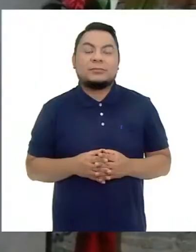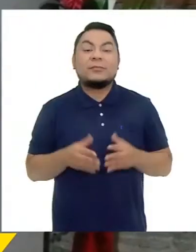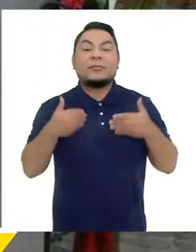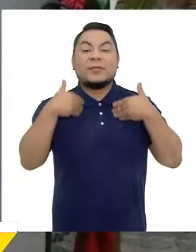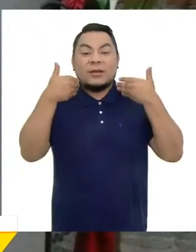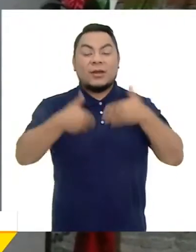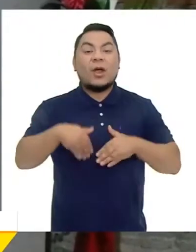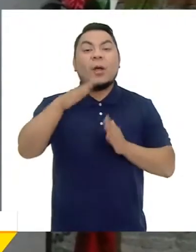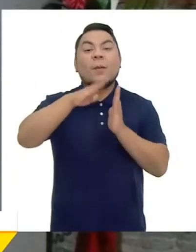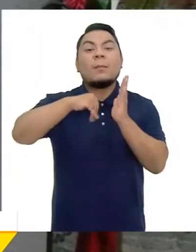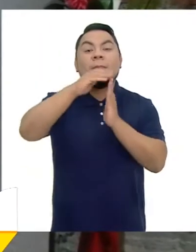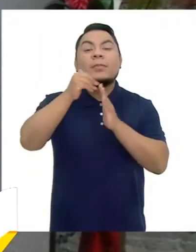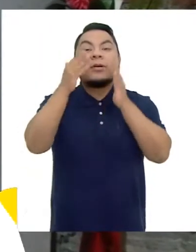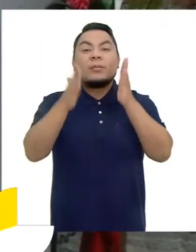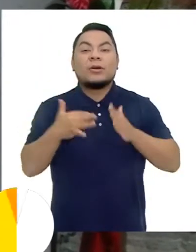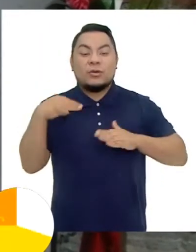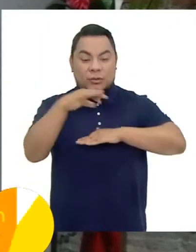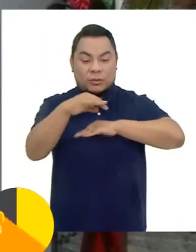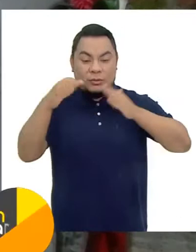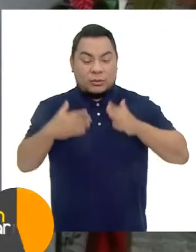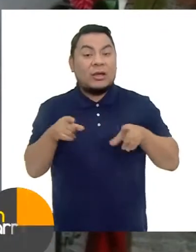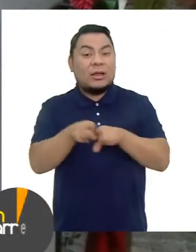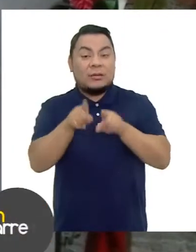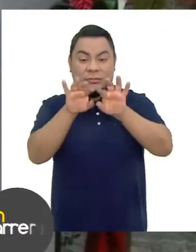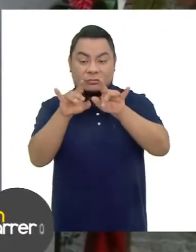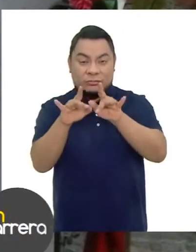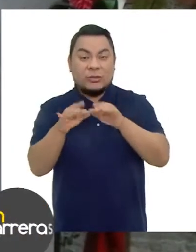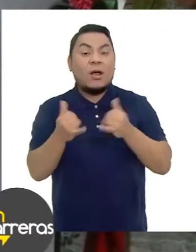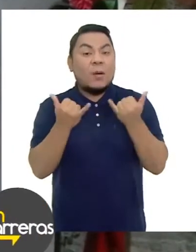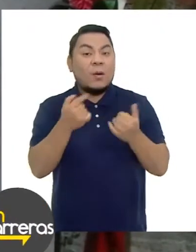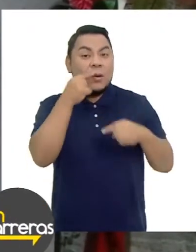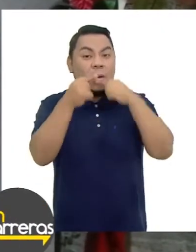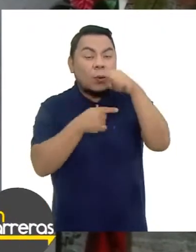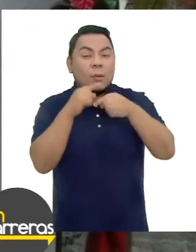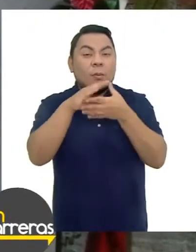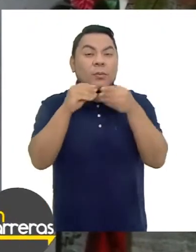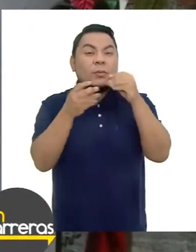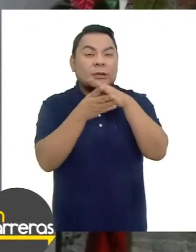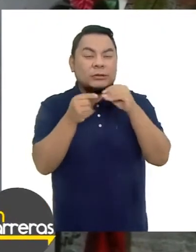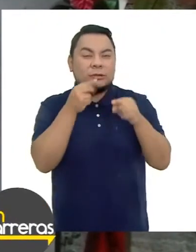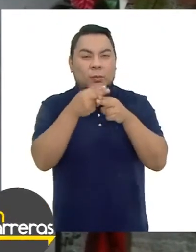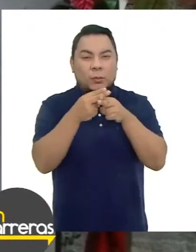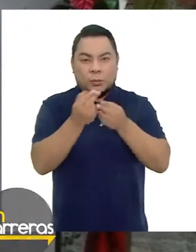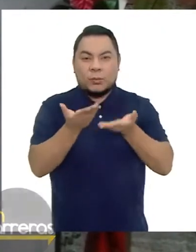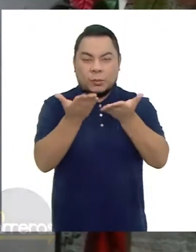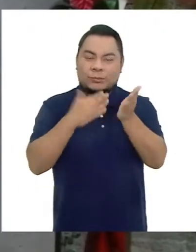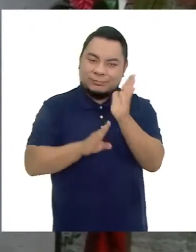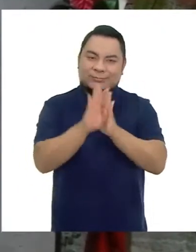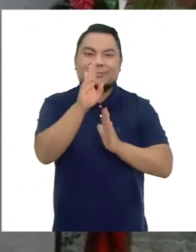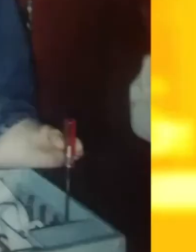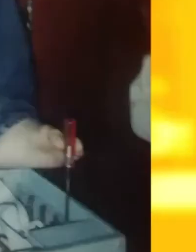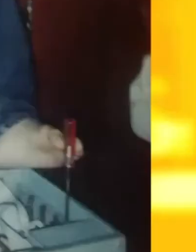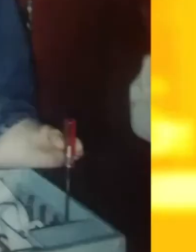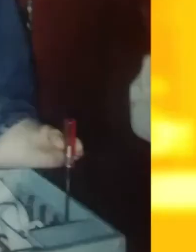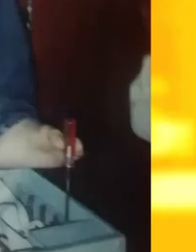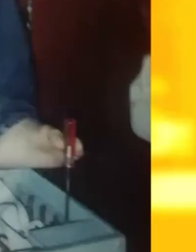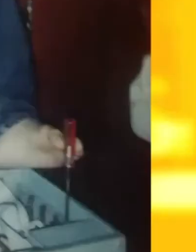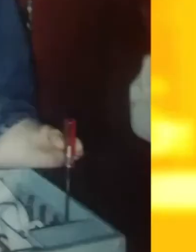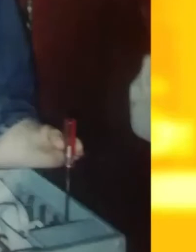Soy pintor, soy ingeniero de sistemas. Bueno, le voy a contar un poquito de mi historia y de mi superación.